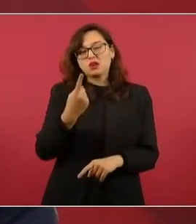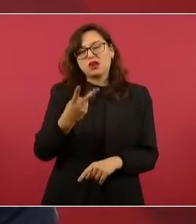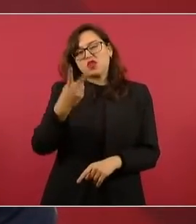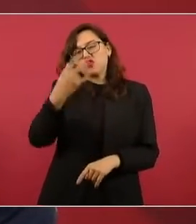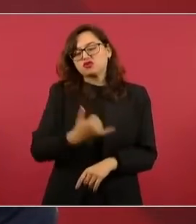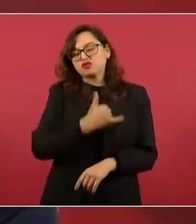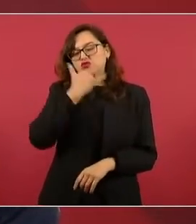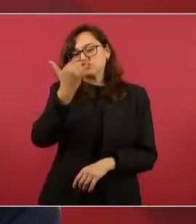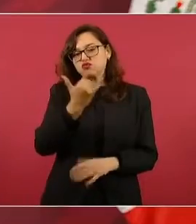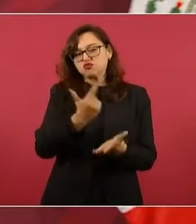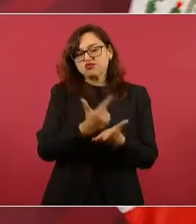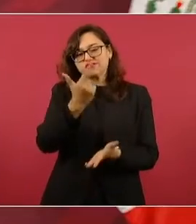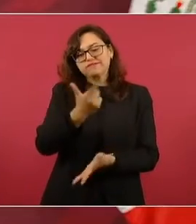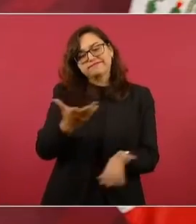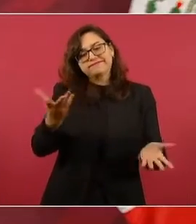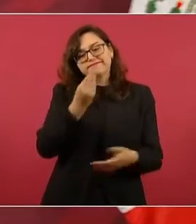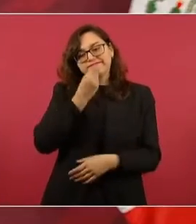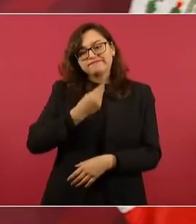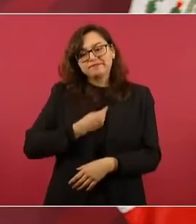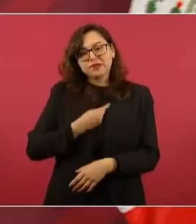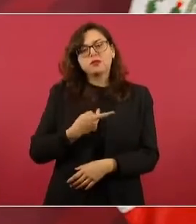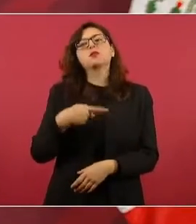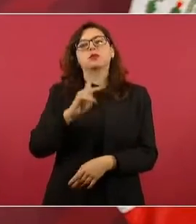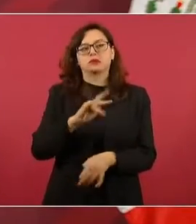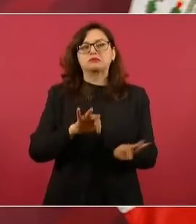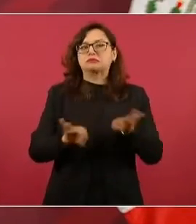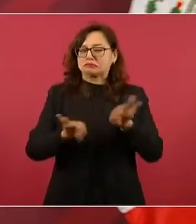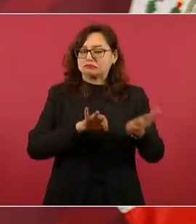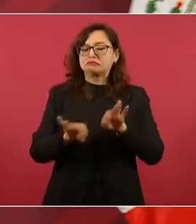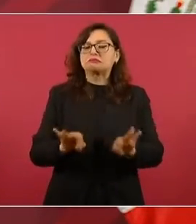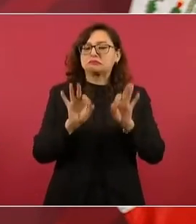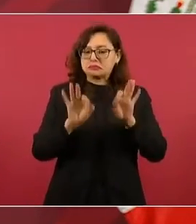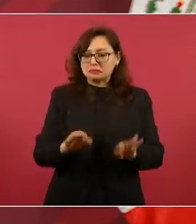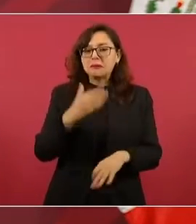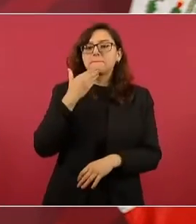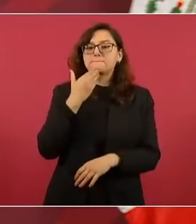por lo general hizo cosas muy buenas,